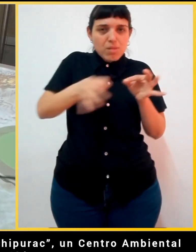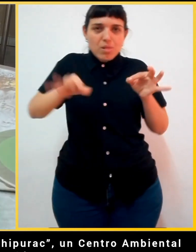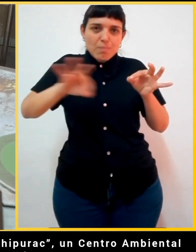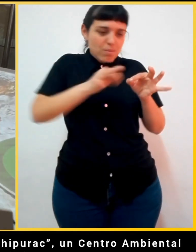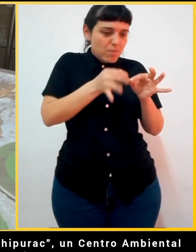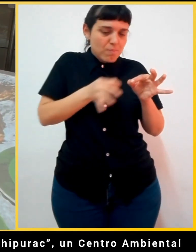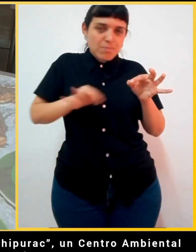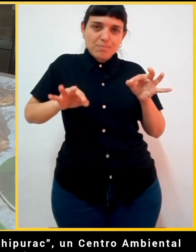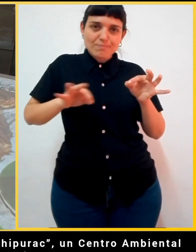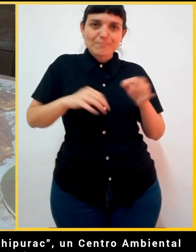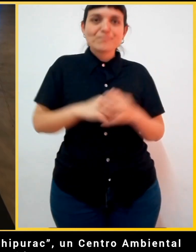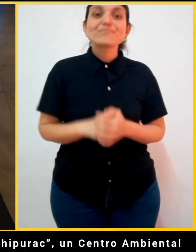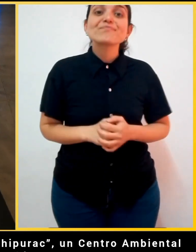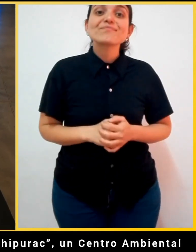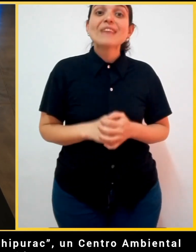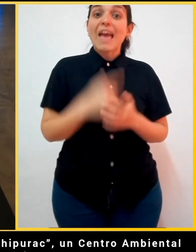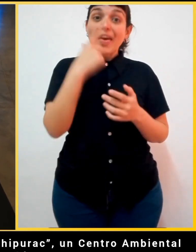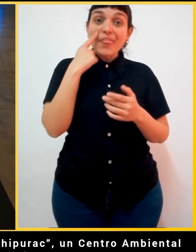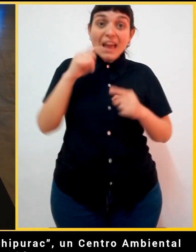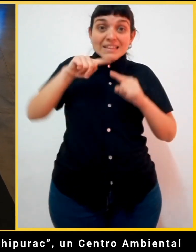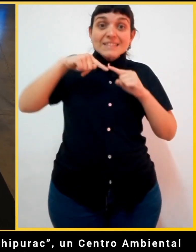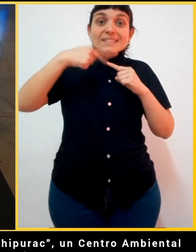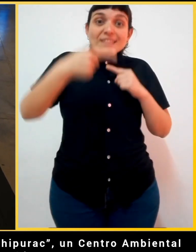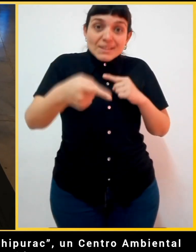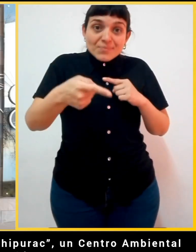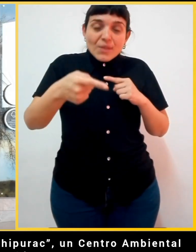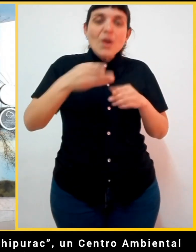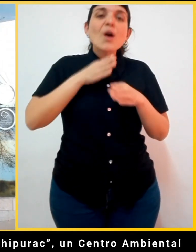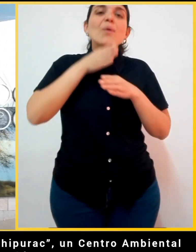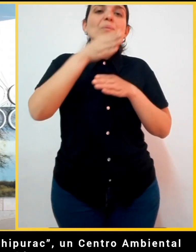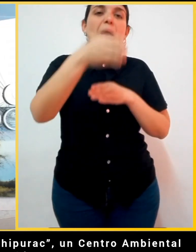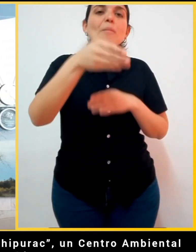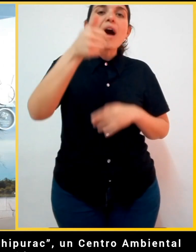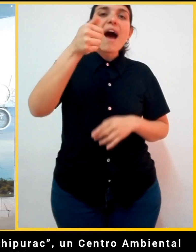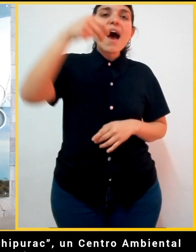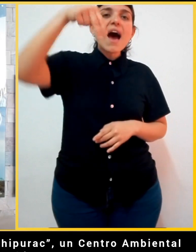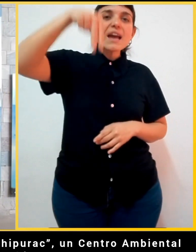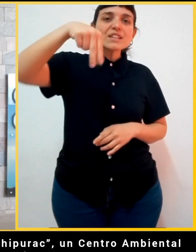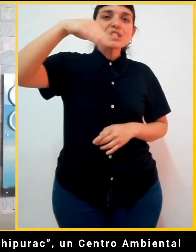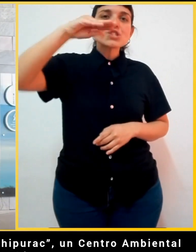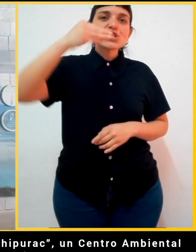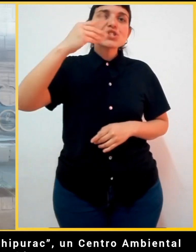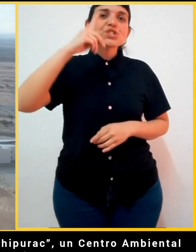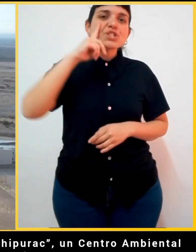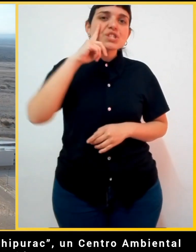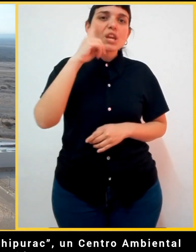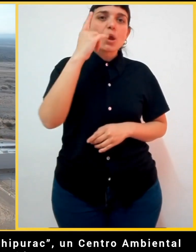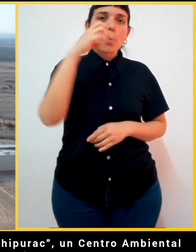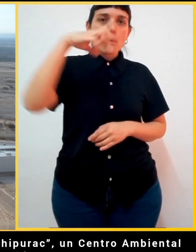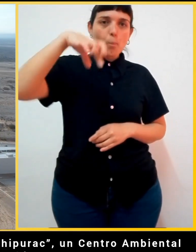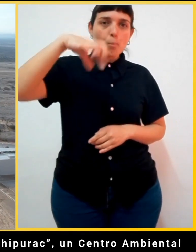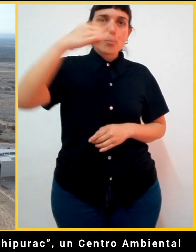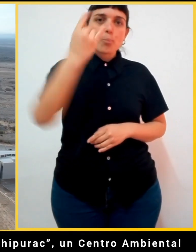Comienza un nuevo día y nos dirigimos hacia Anchipurac,